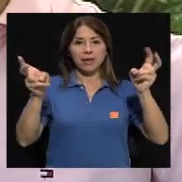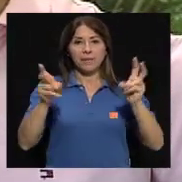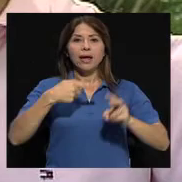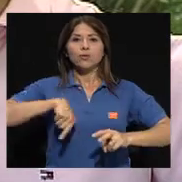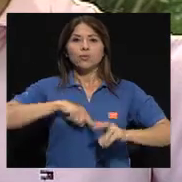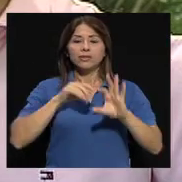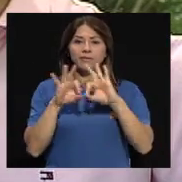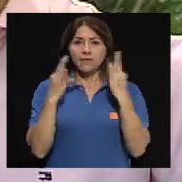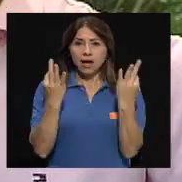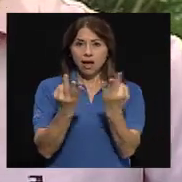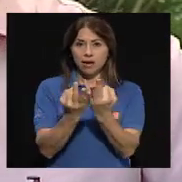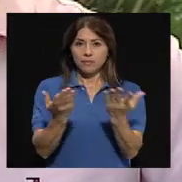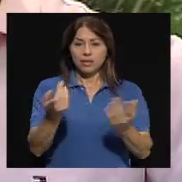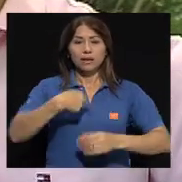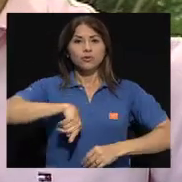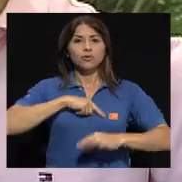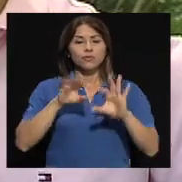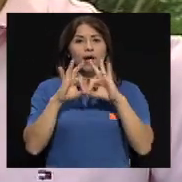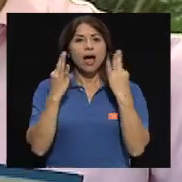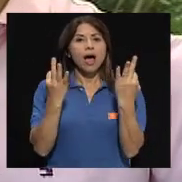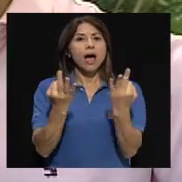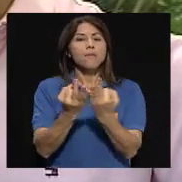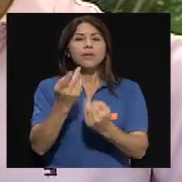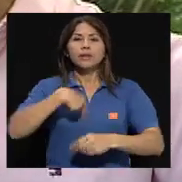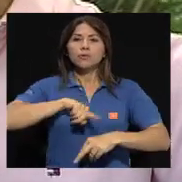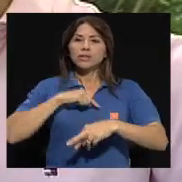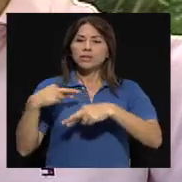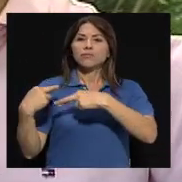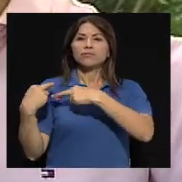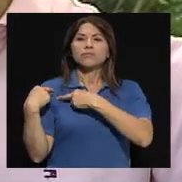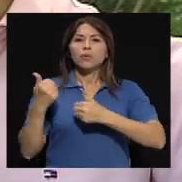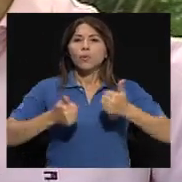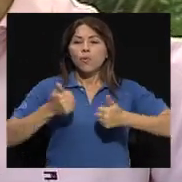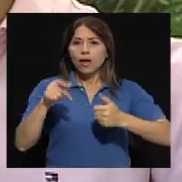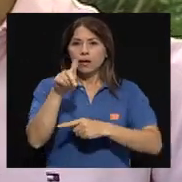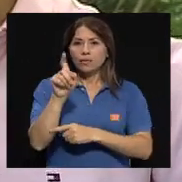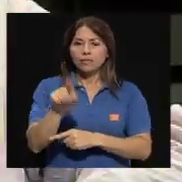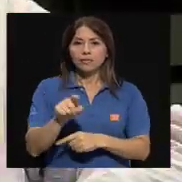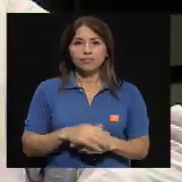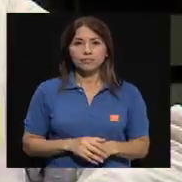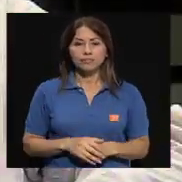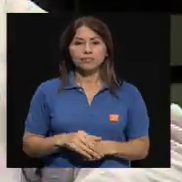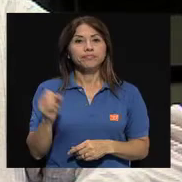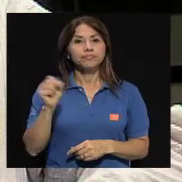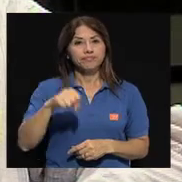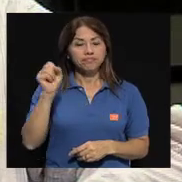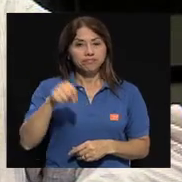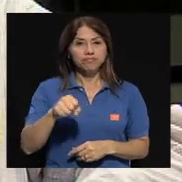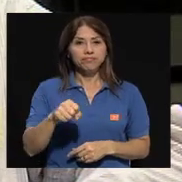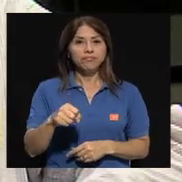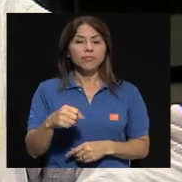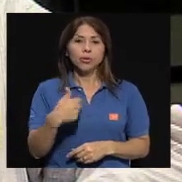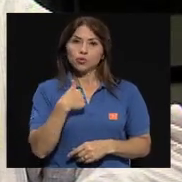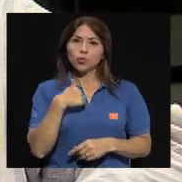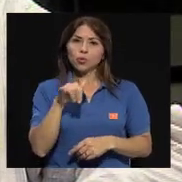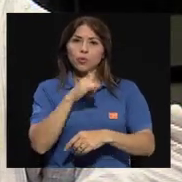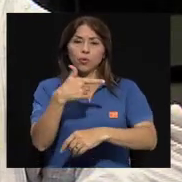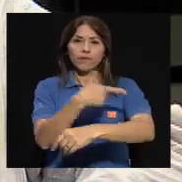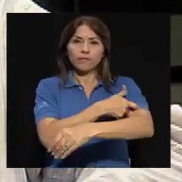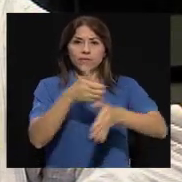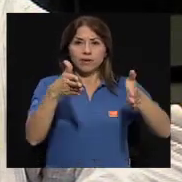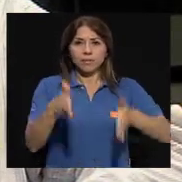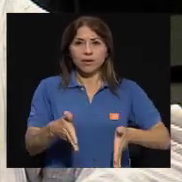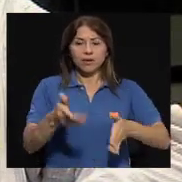¿cuál es nuestra obligación? Más que todo, enfocándonos en el tema de la prevención. Me parece muy bien, como enfermero, el objeto